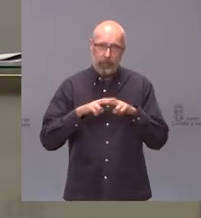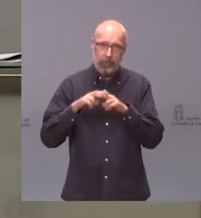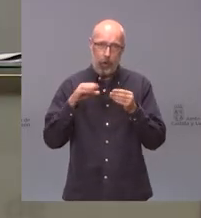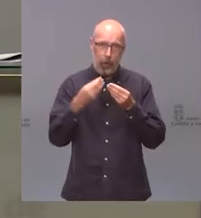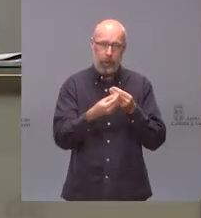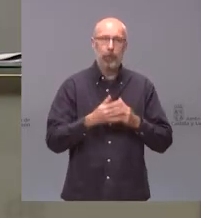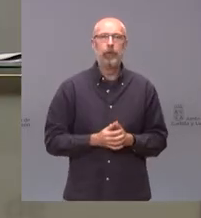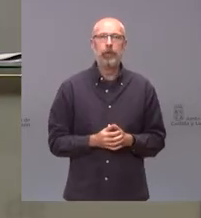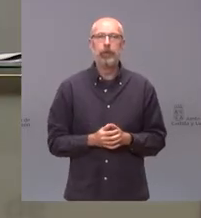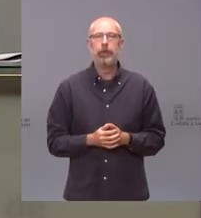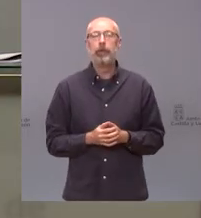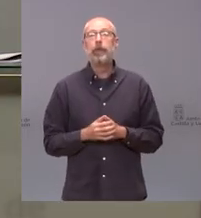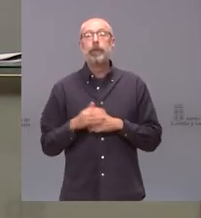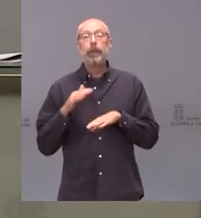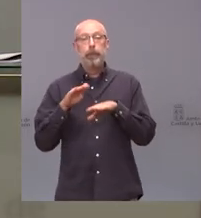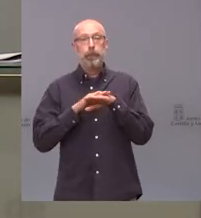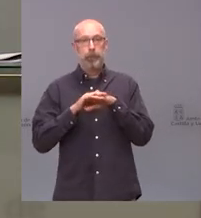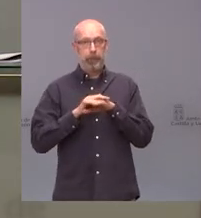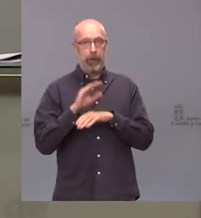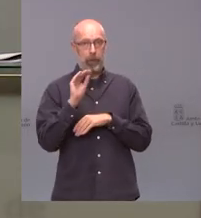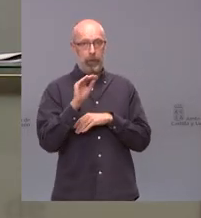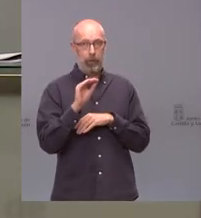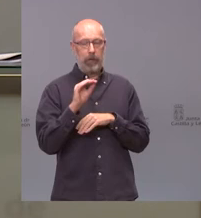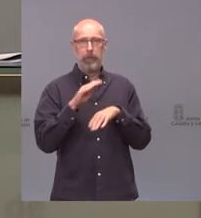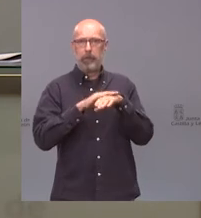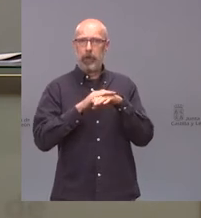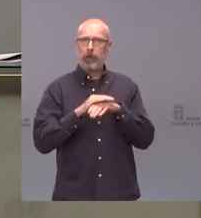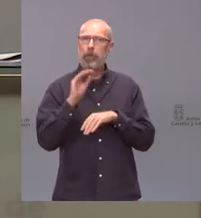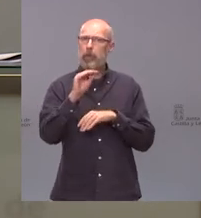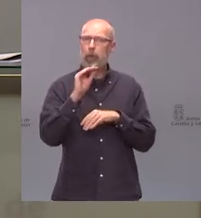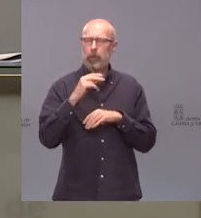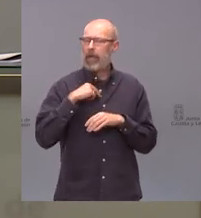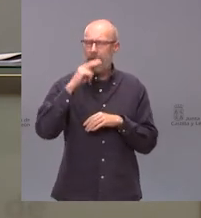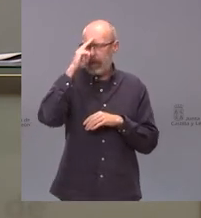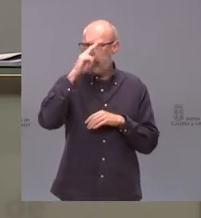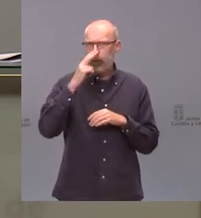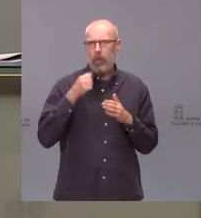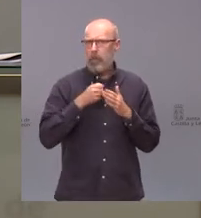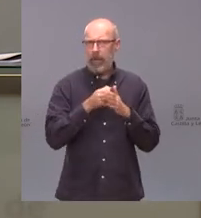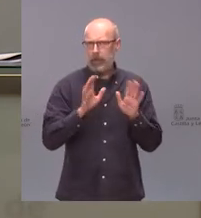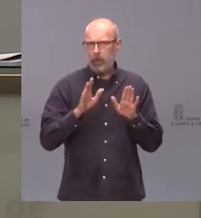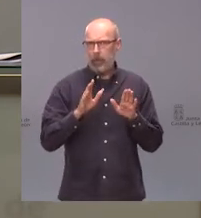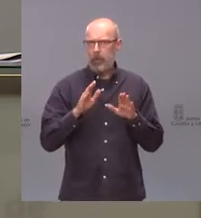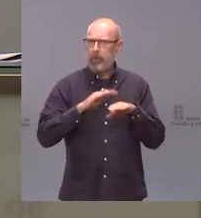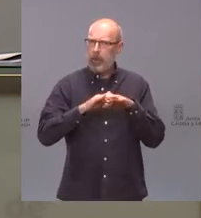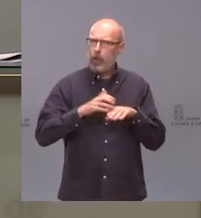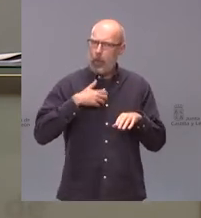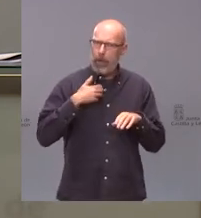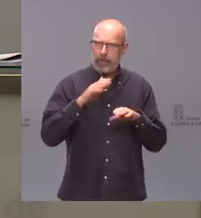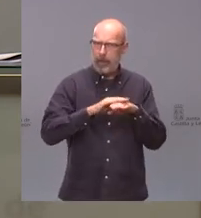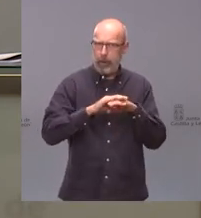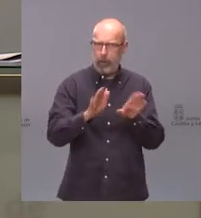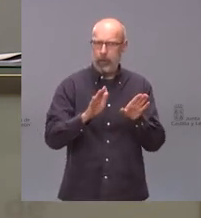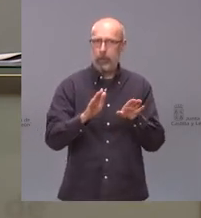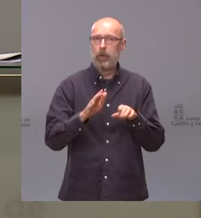disculpe si le ha molestado la pregunta se la ha hecho no disculpe perdone se la ha hecho con todo el respeto del mundo y le pregunto por el decreto ley